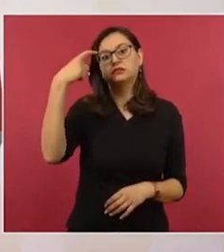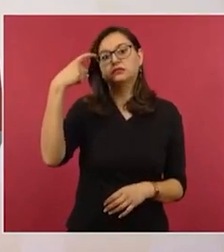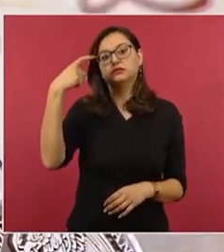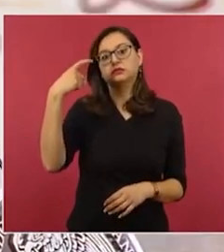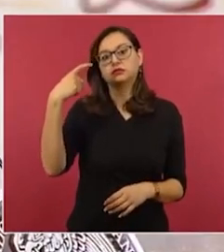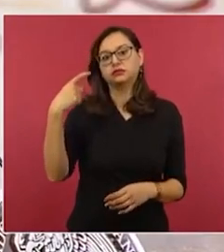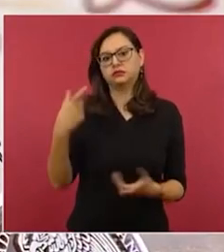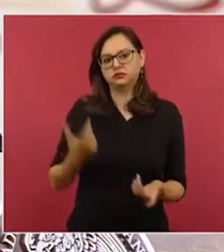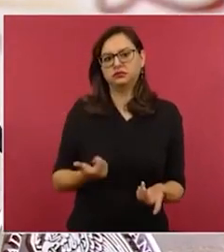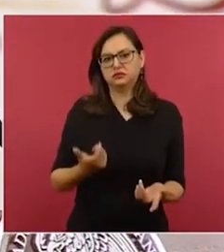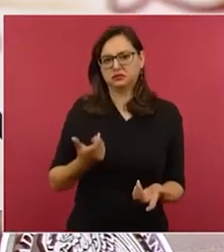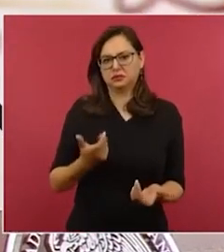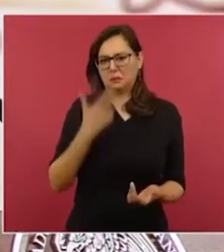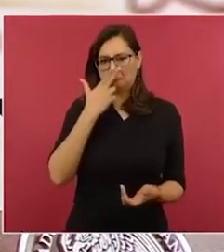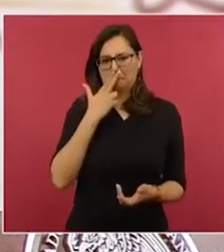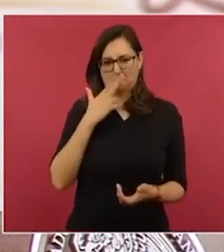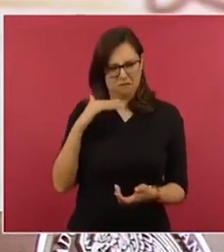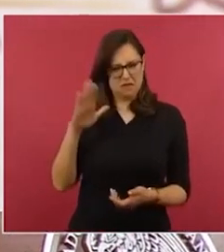nazifascista